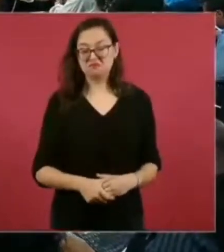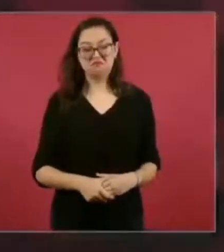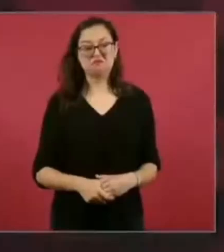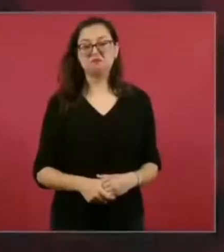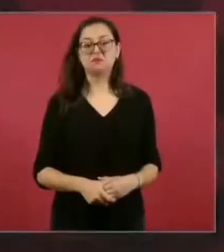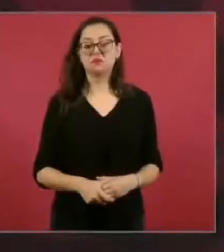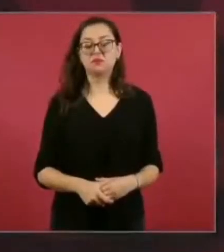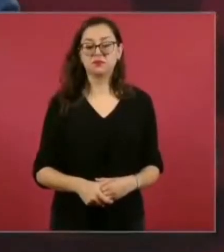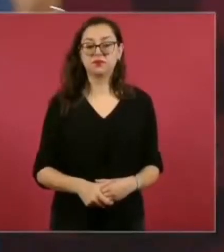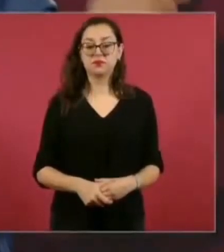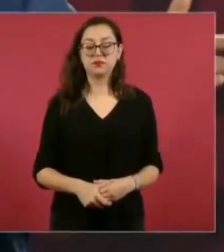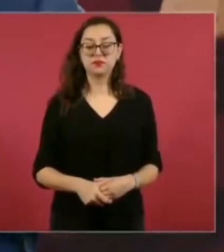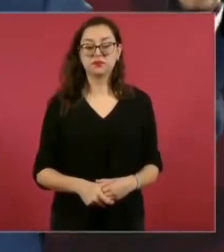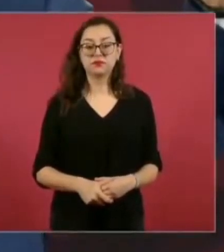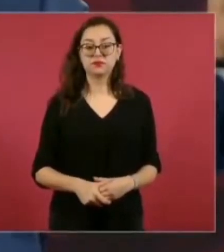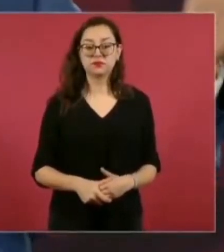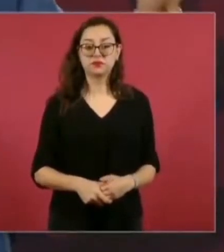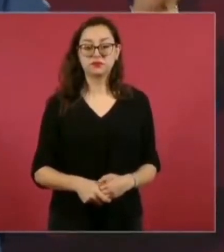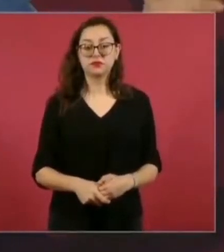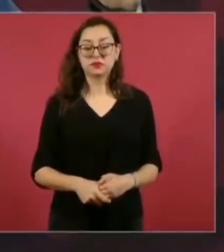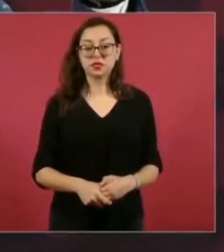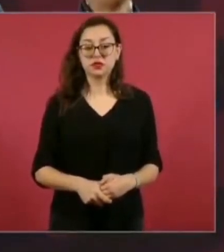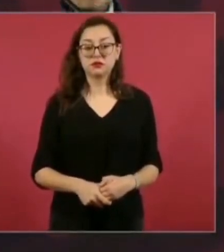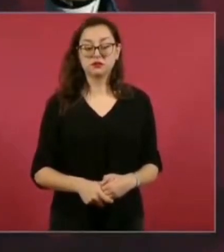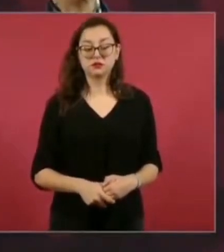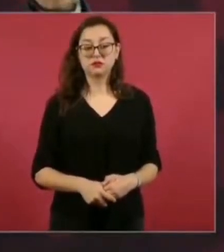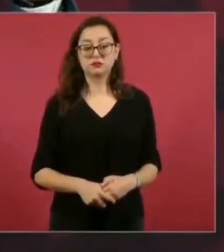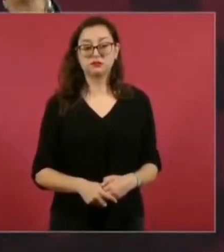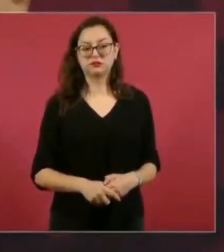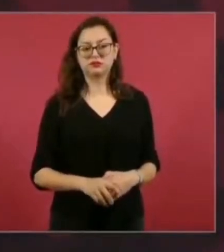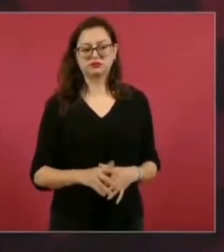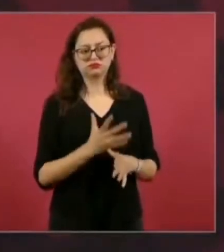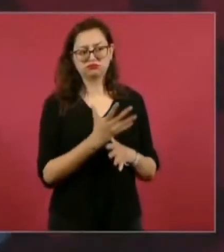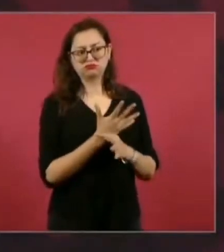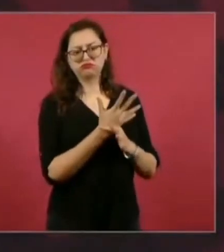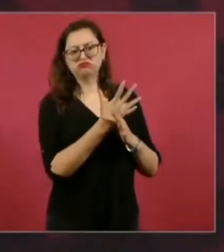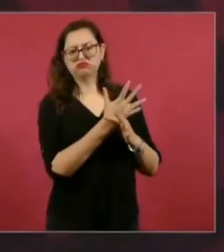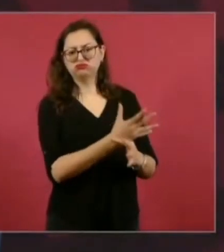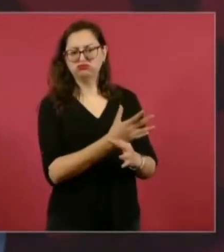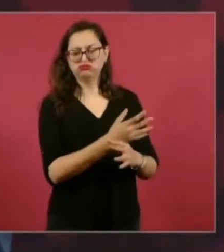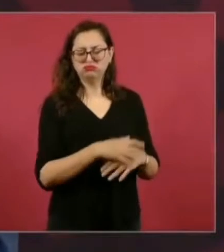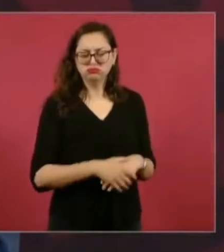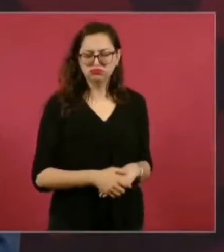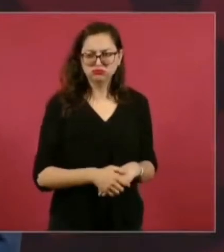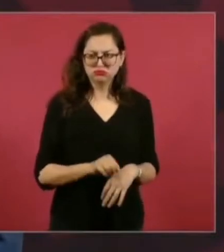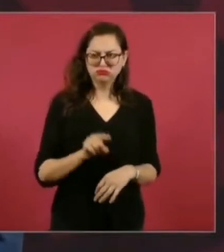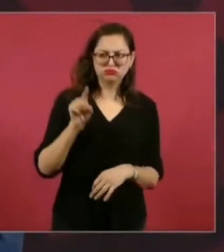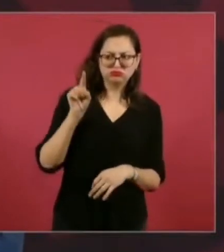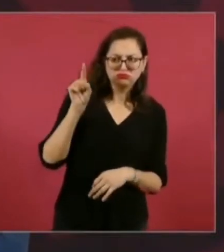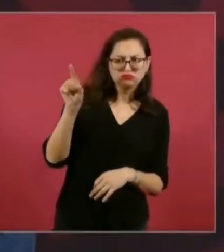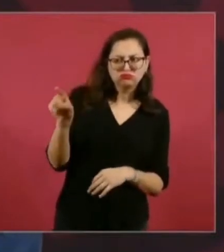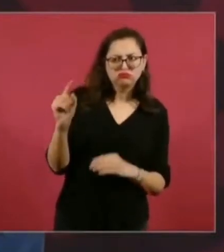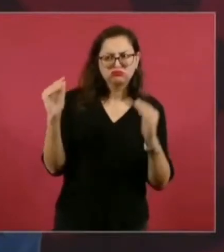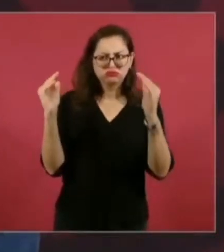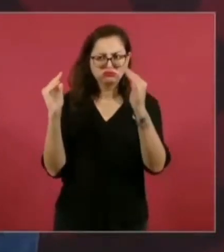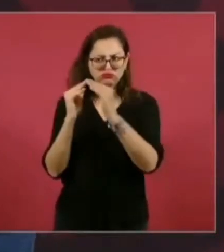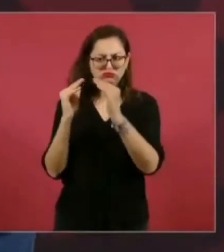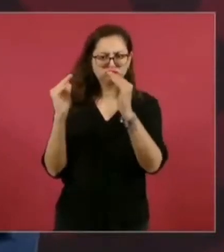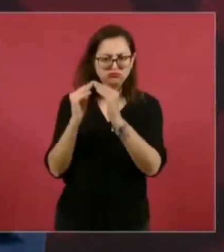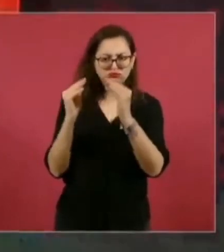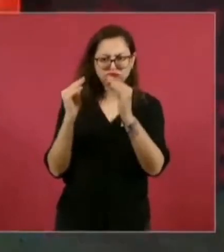Y dice, en una casa me encontré a